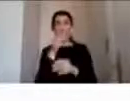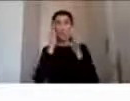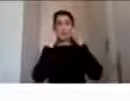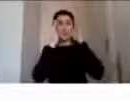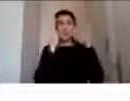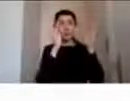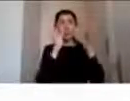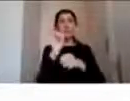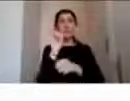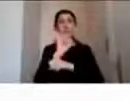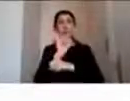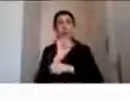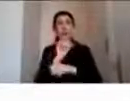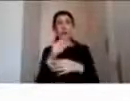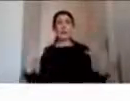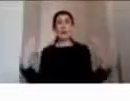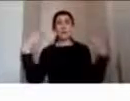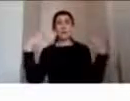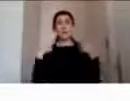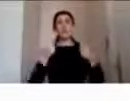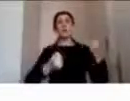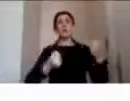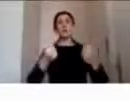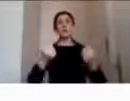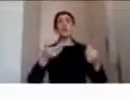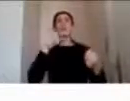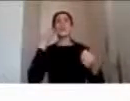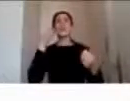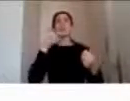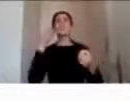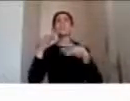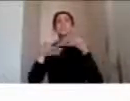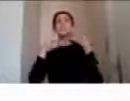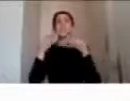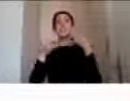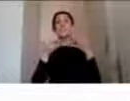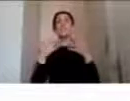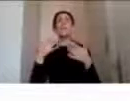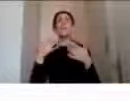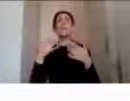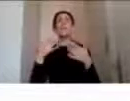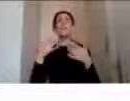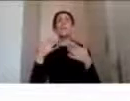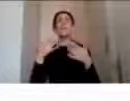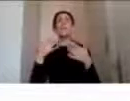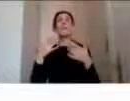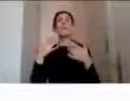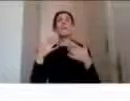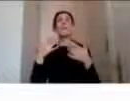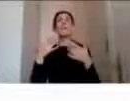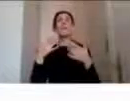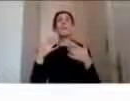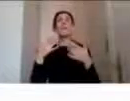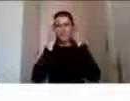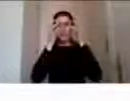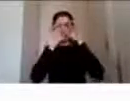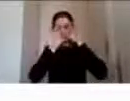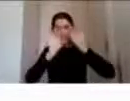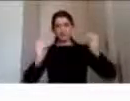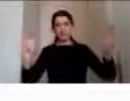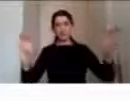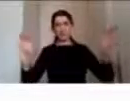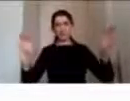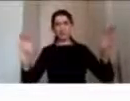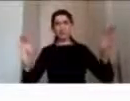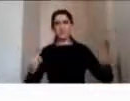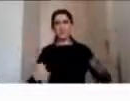forma responsable y cantar esa canción es gracias a la atención dividida estos dos componentes la atención